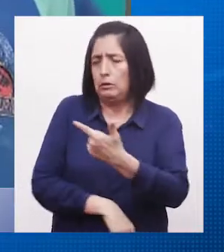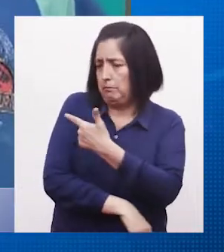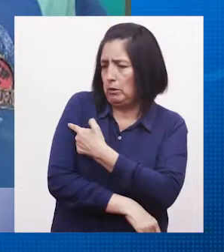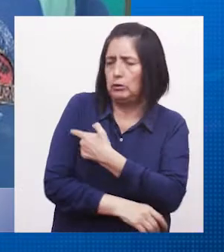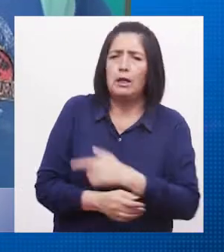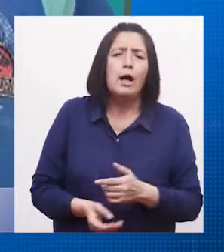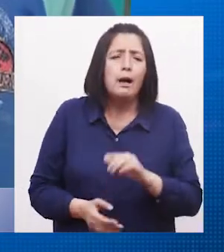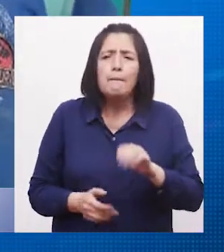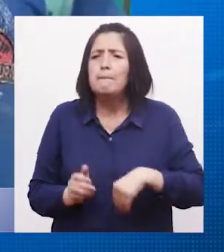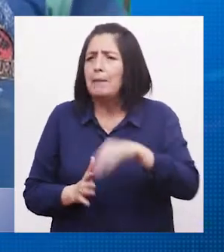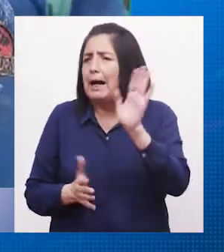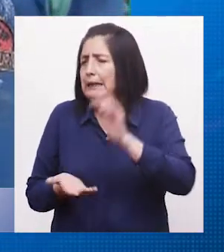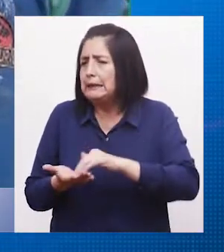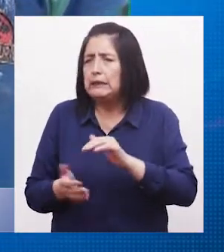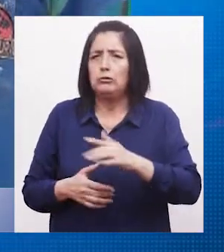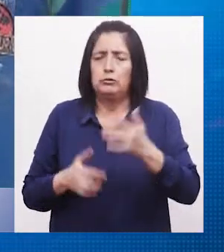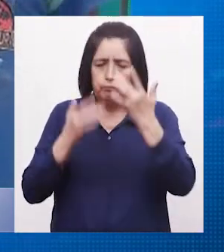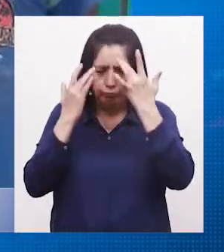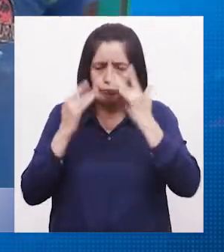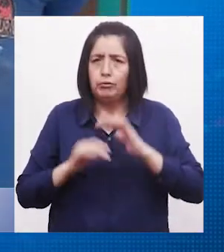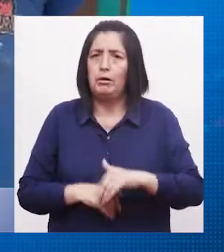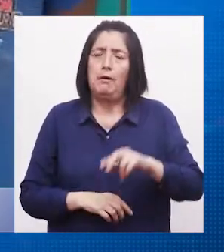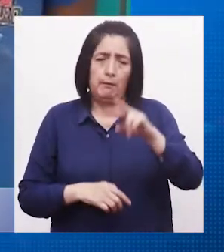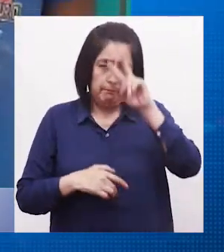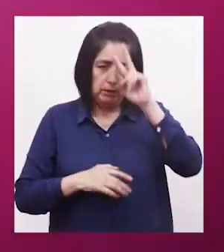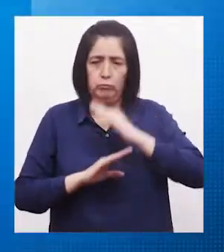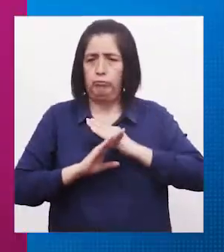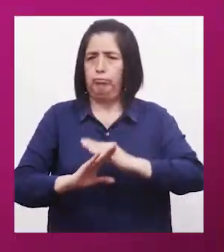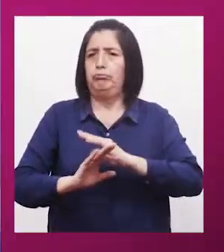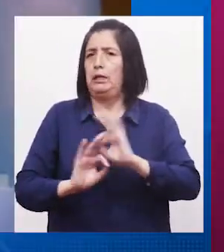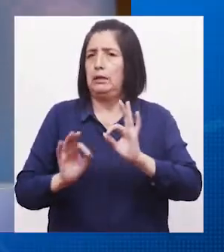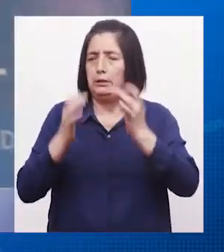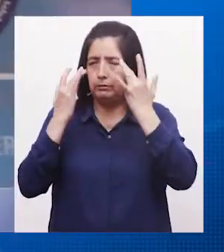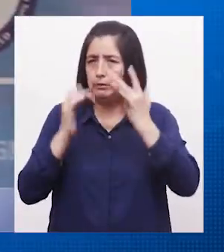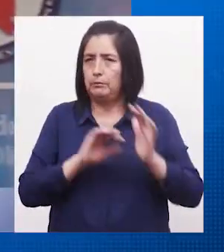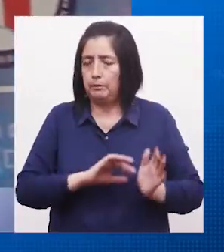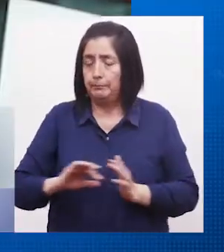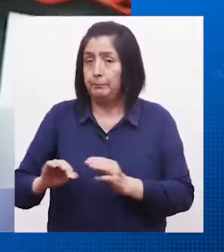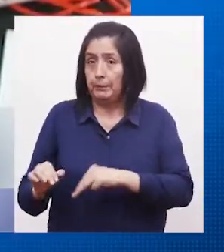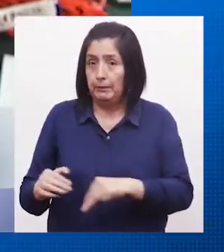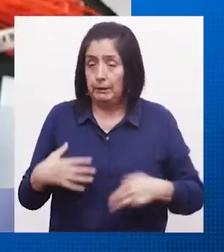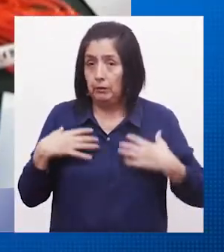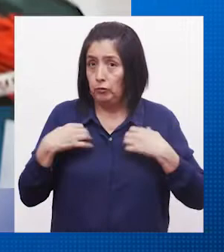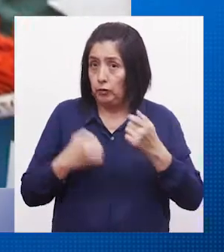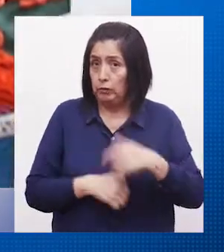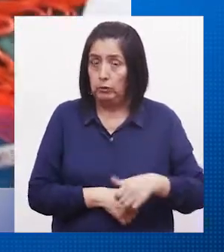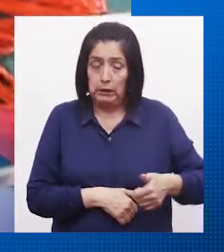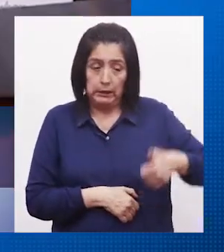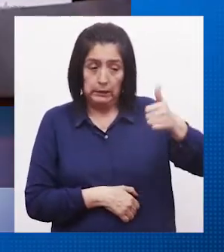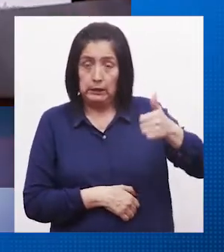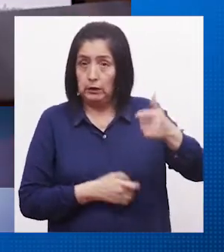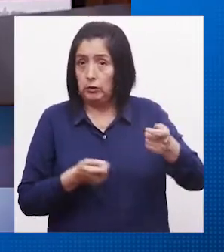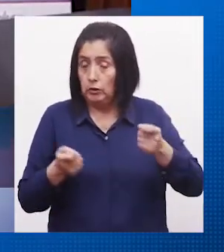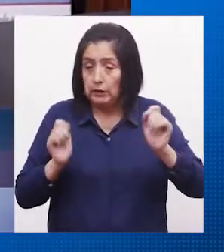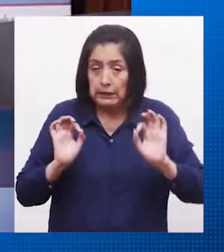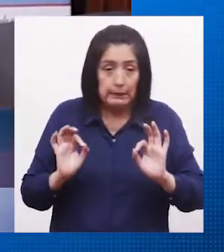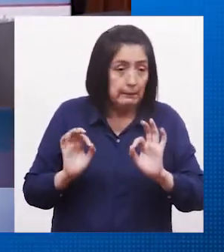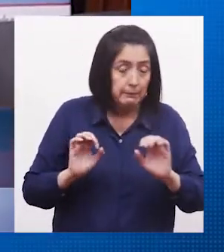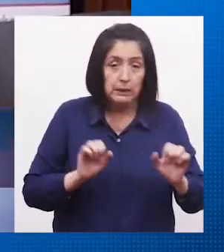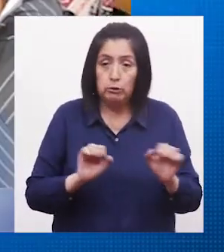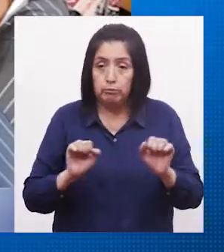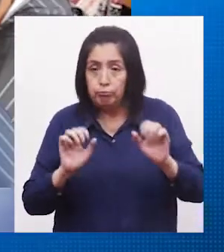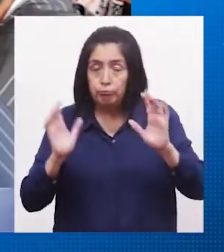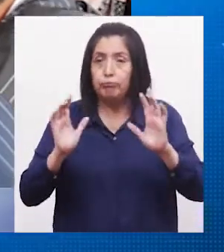vacunar a más niños contra el sarampión Perú sin sarampión El MinSA a través de la Dirección de Gestión del Riesgo de Desastres Y